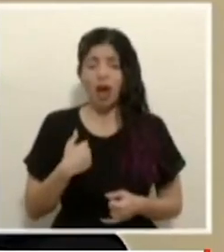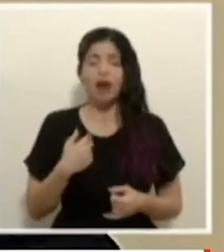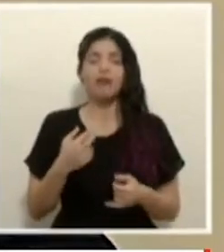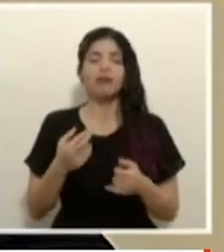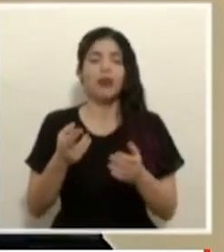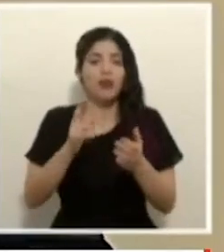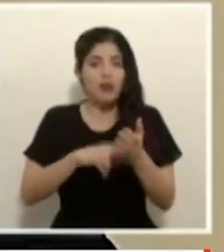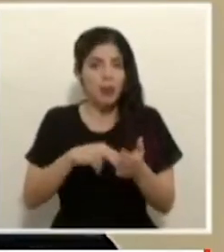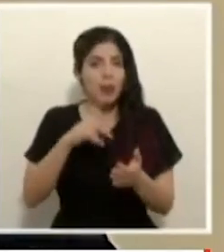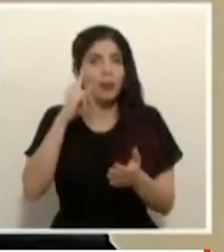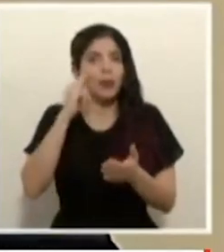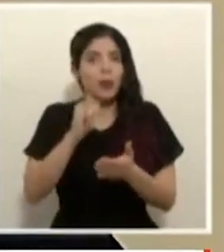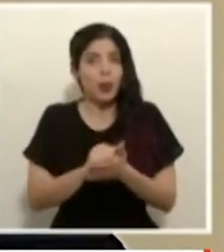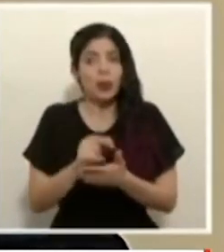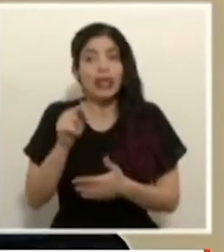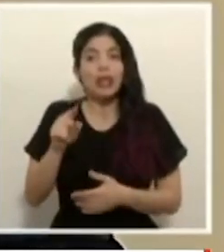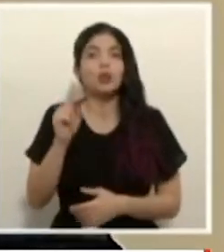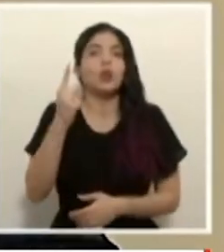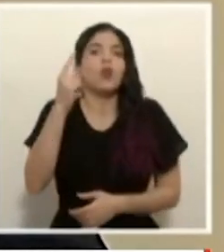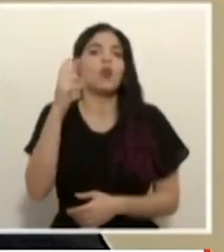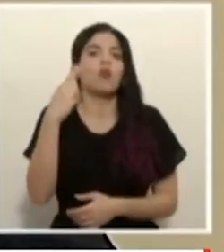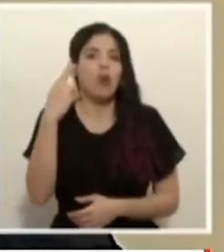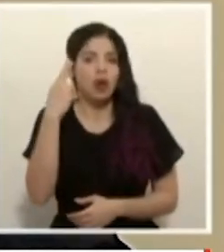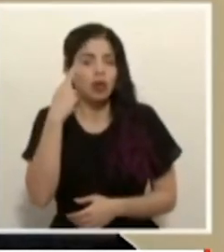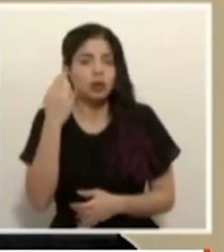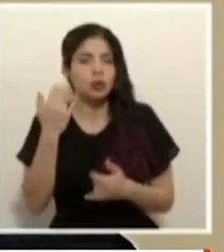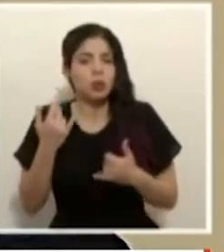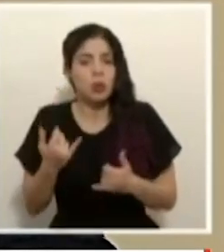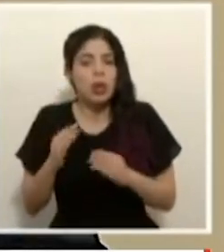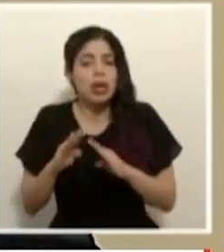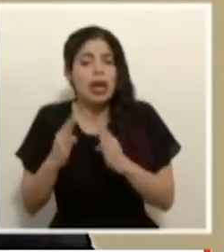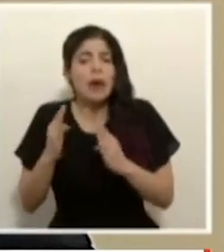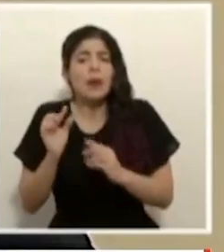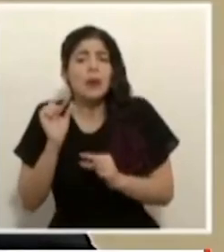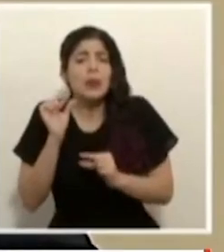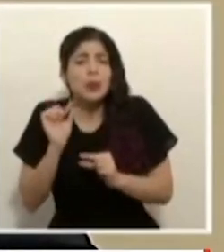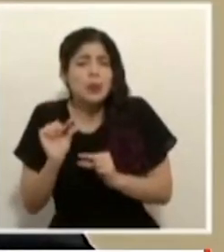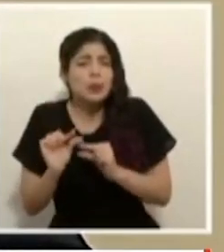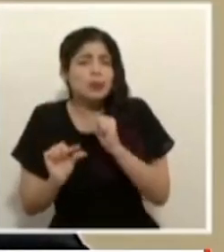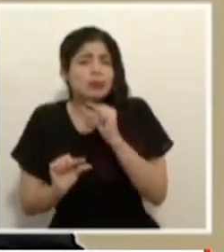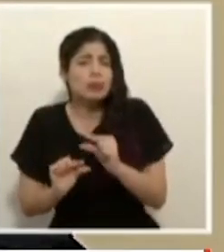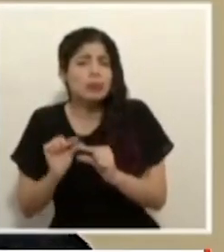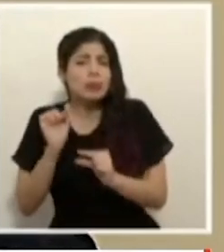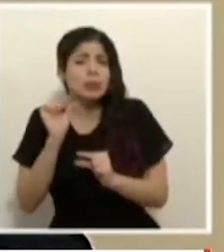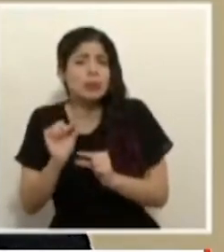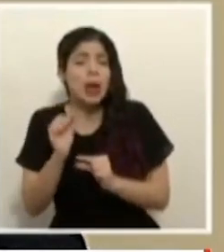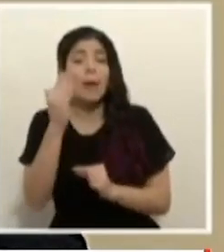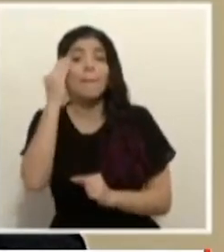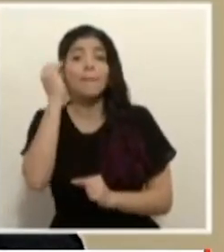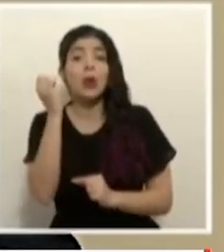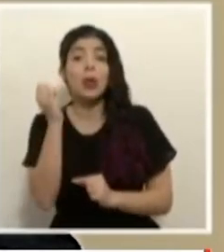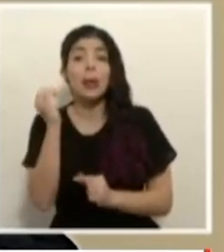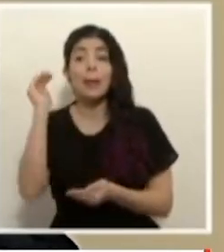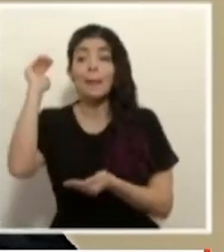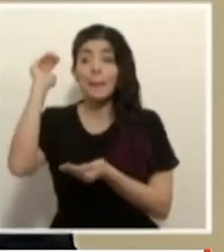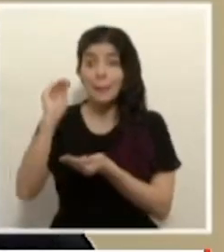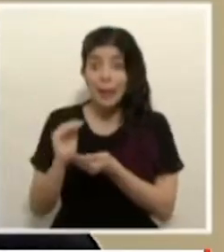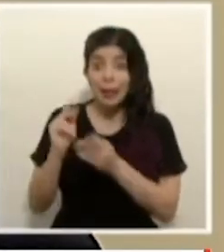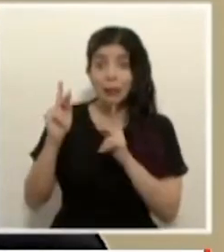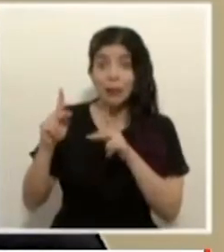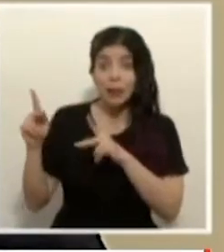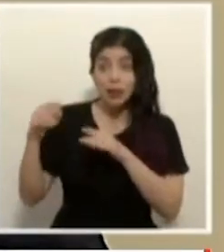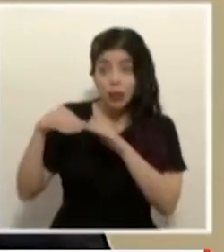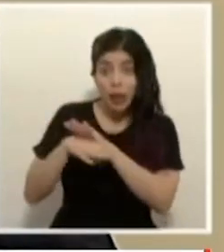que esa es una de las razones por las cuales estamos haciendo una apertura muy gradual porque entre la menor cantidad de personas al principio